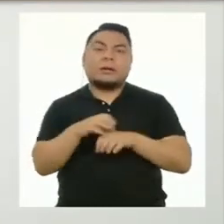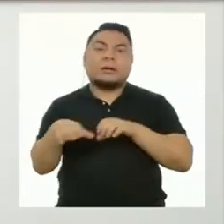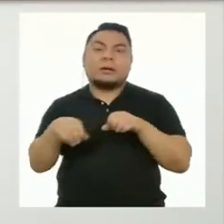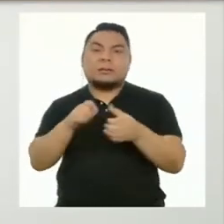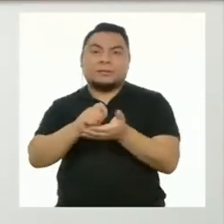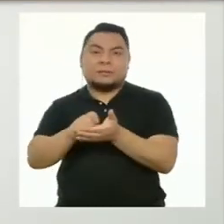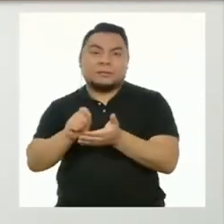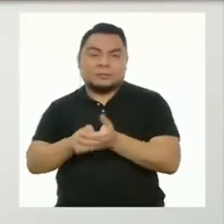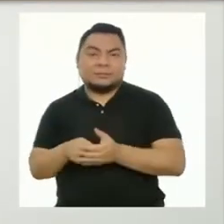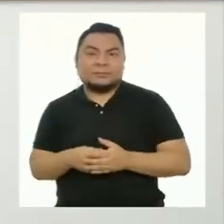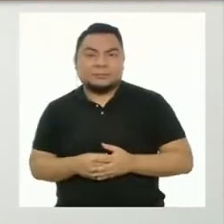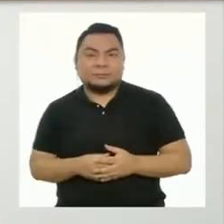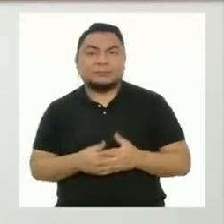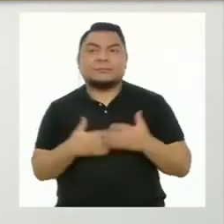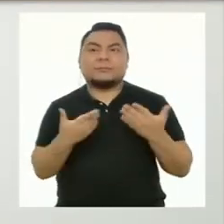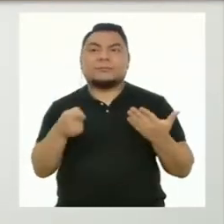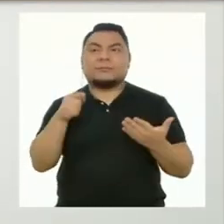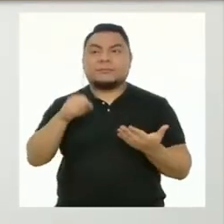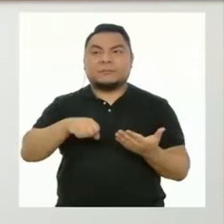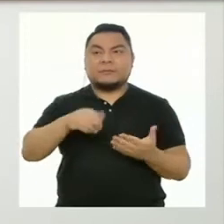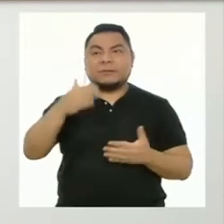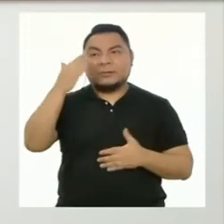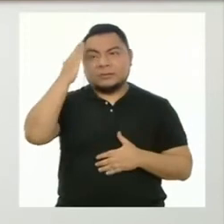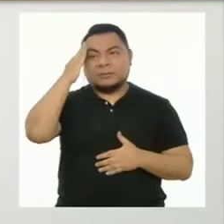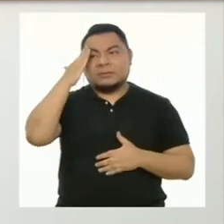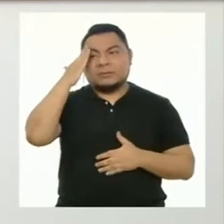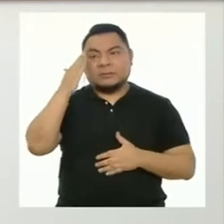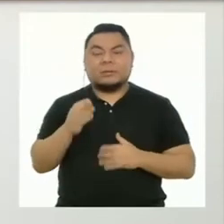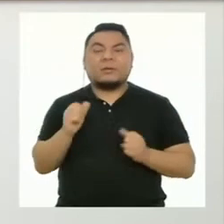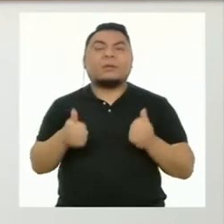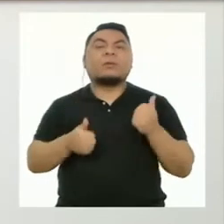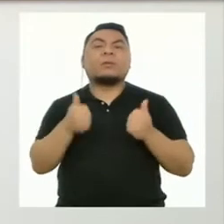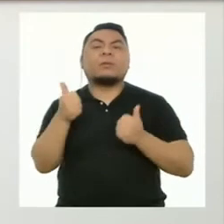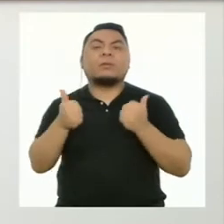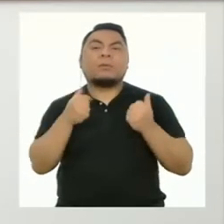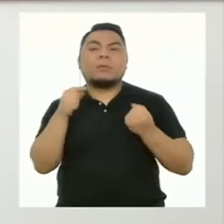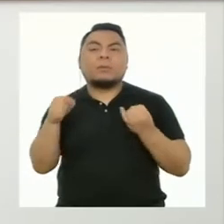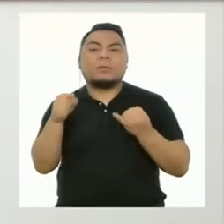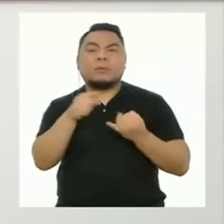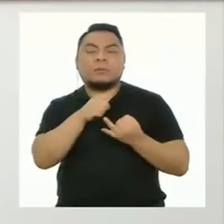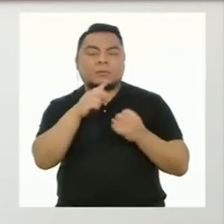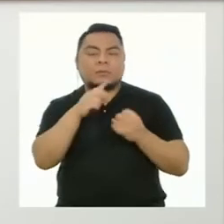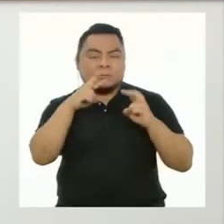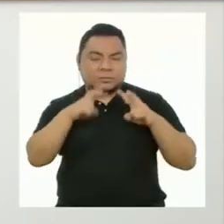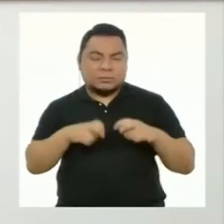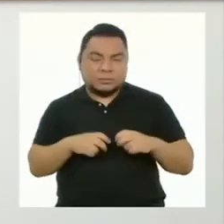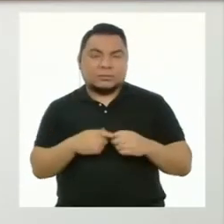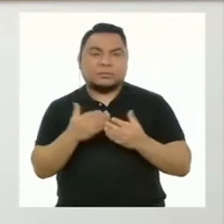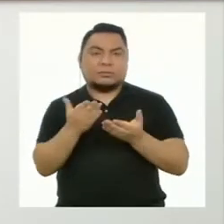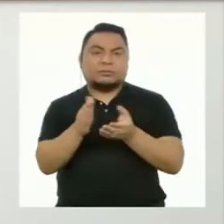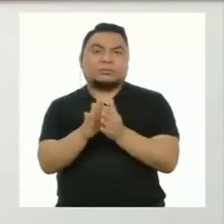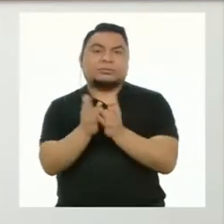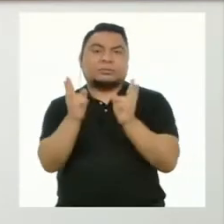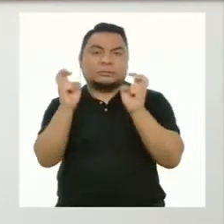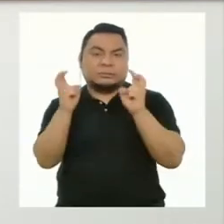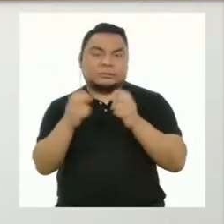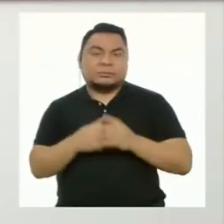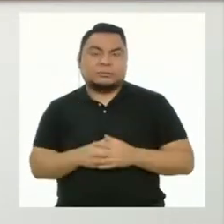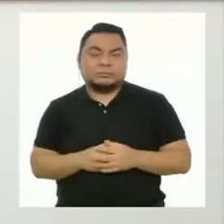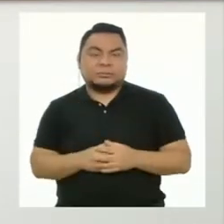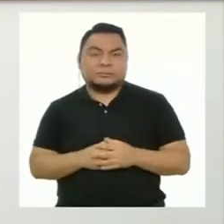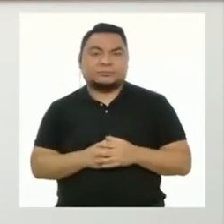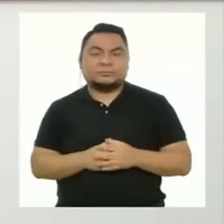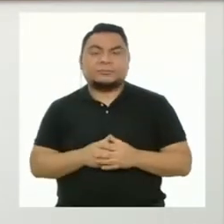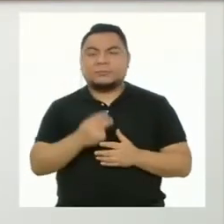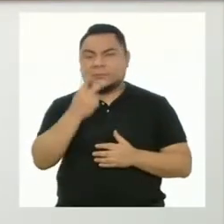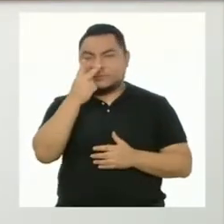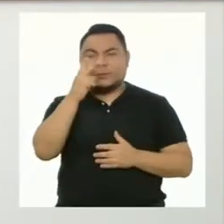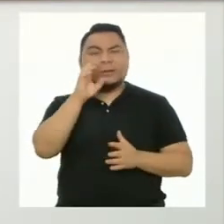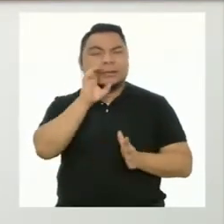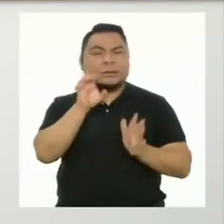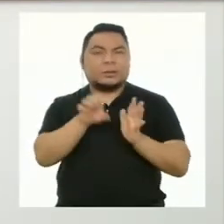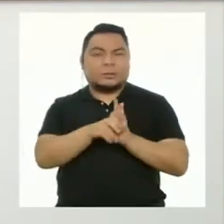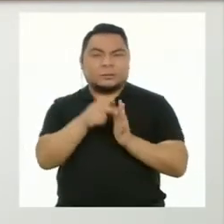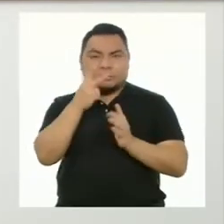elaborar los productos. Así sabremos cuáles son los criterios para evaluar dichos productos. Veamos un ejemplo a